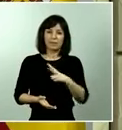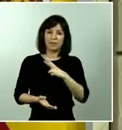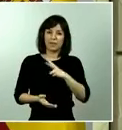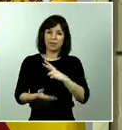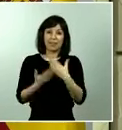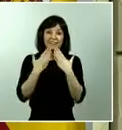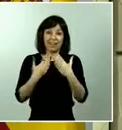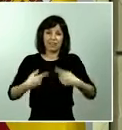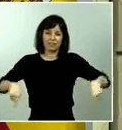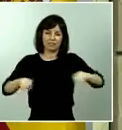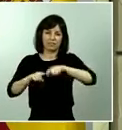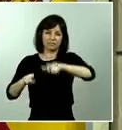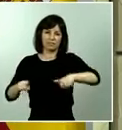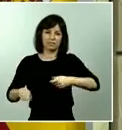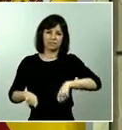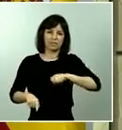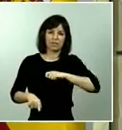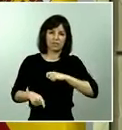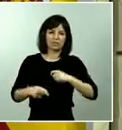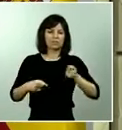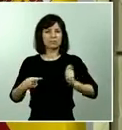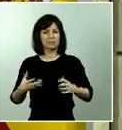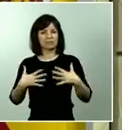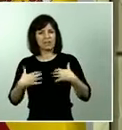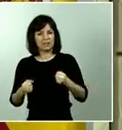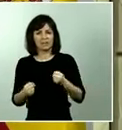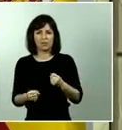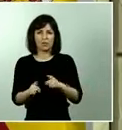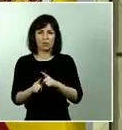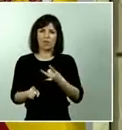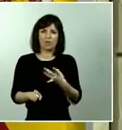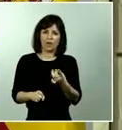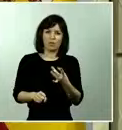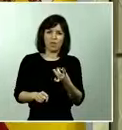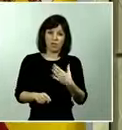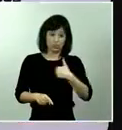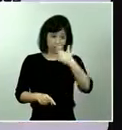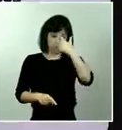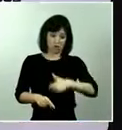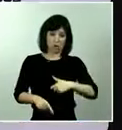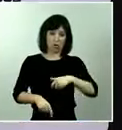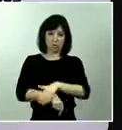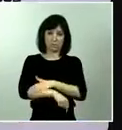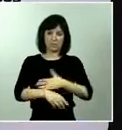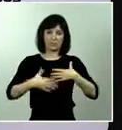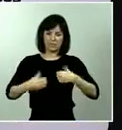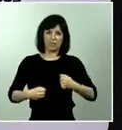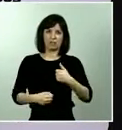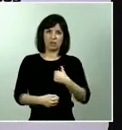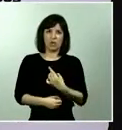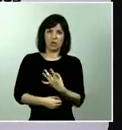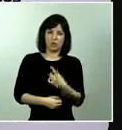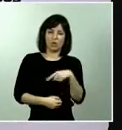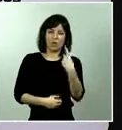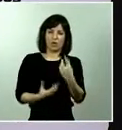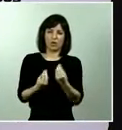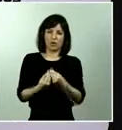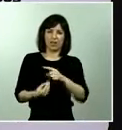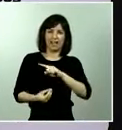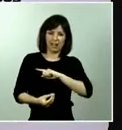todos los profesionales sanitarios y yo muy en particular, como ministra de Defensa, con el Ejército que va a seguir y va a seguir